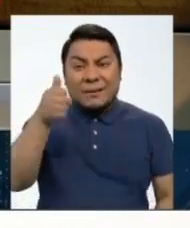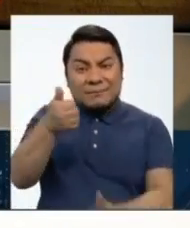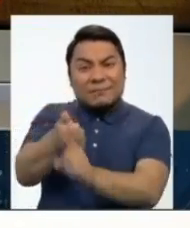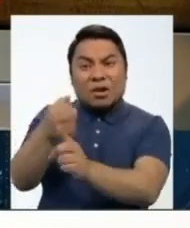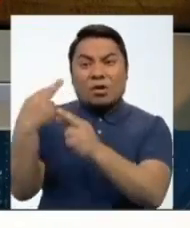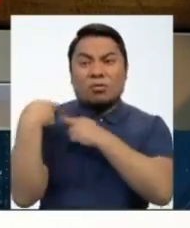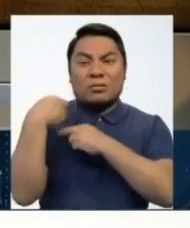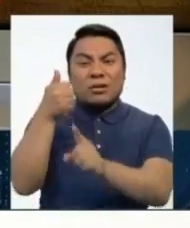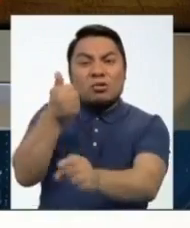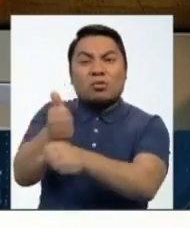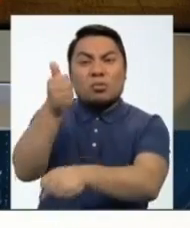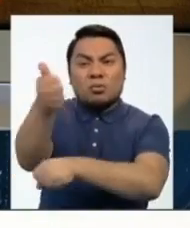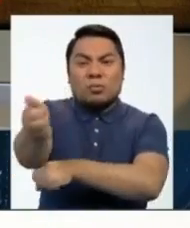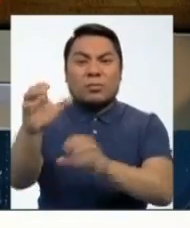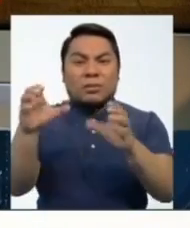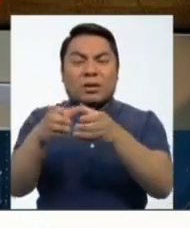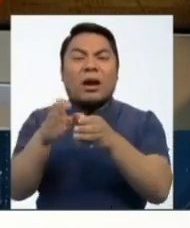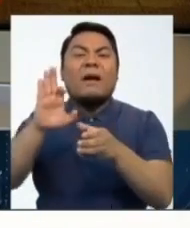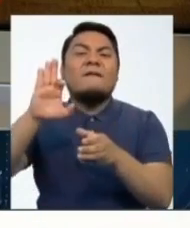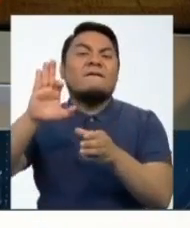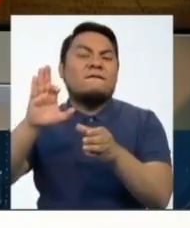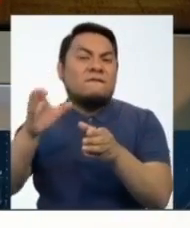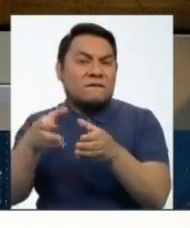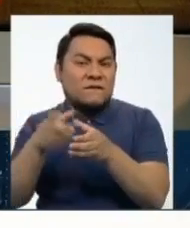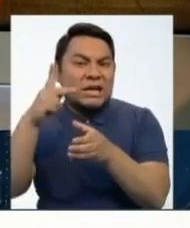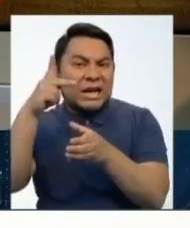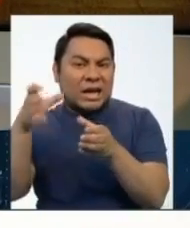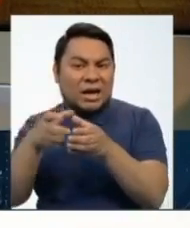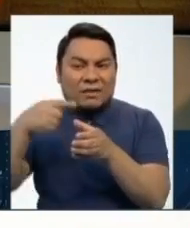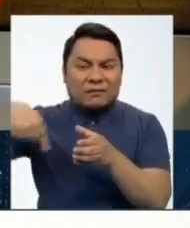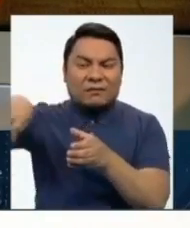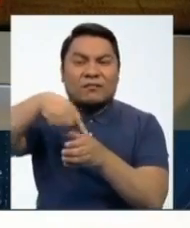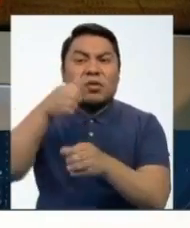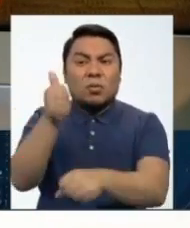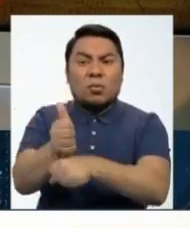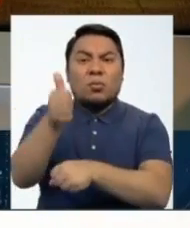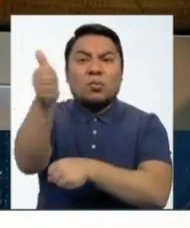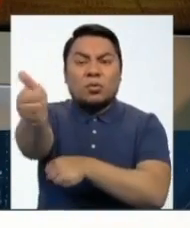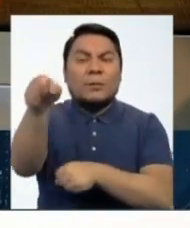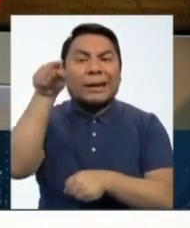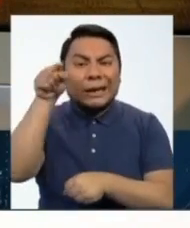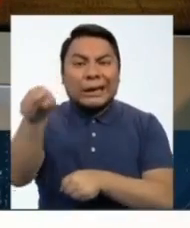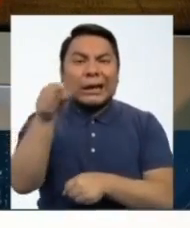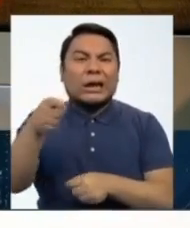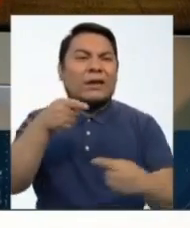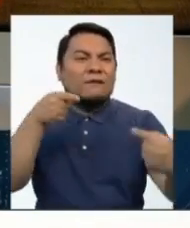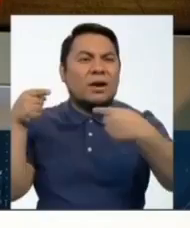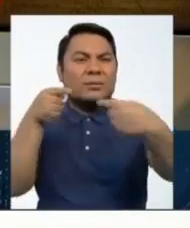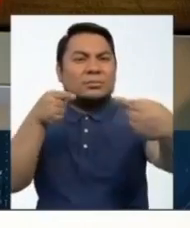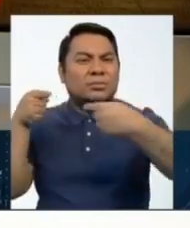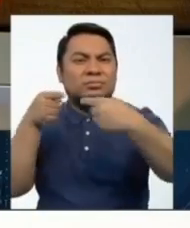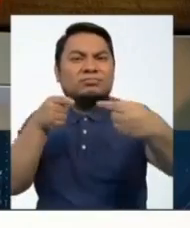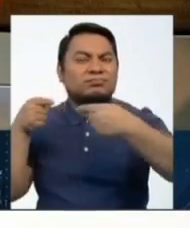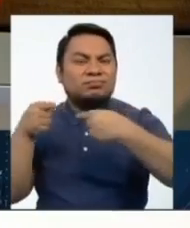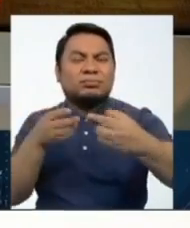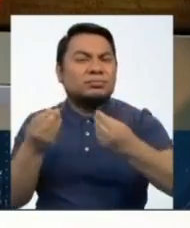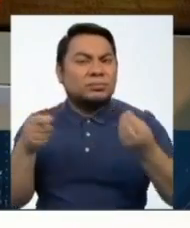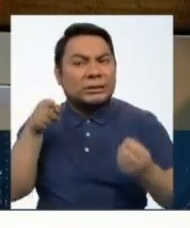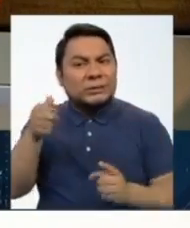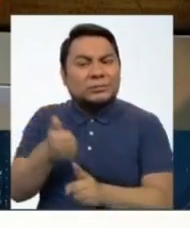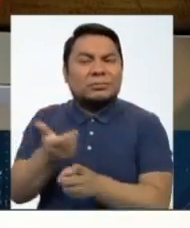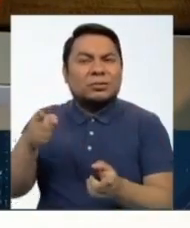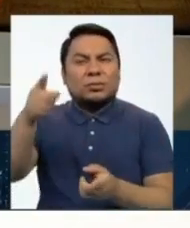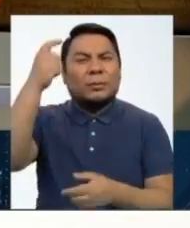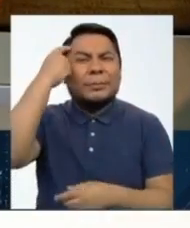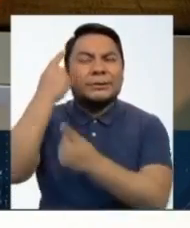Fujimorismo y que de alguna manera esto en parte es consecuencia también de esa situación política. ¿Qué opina? Sí,